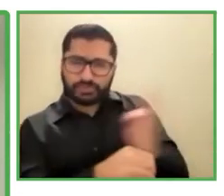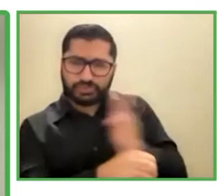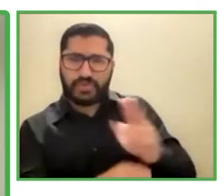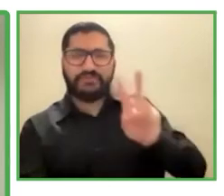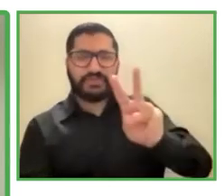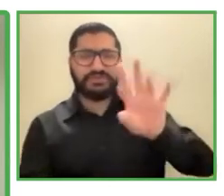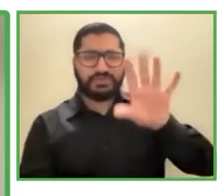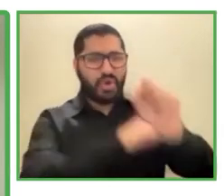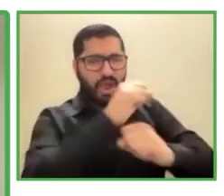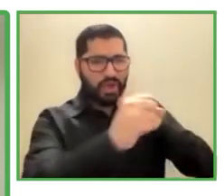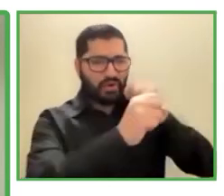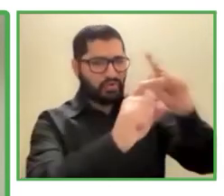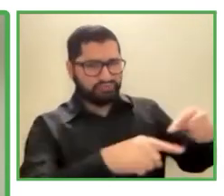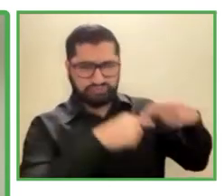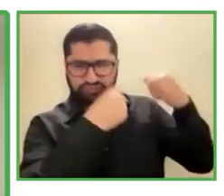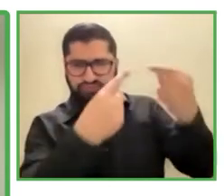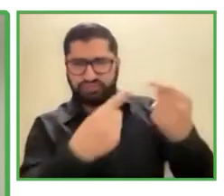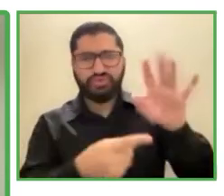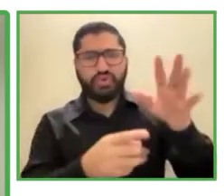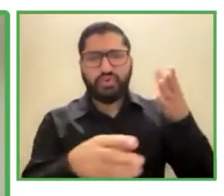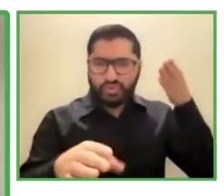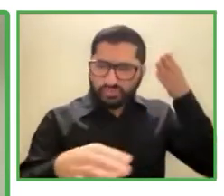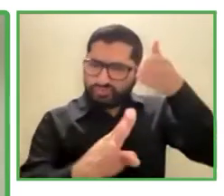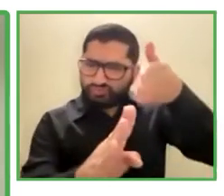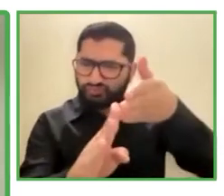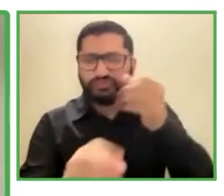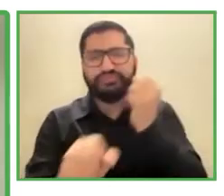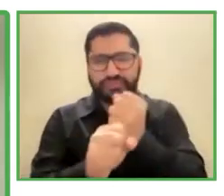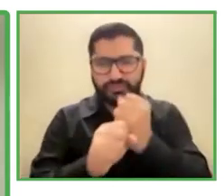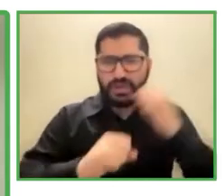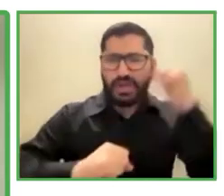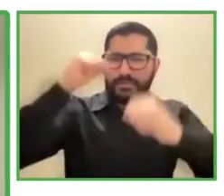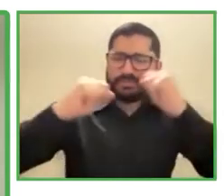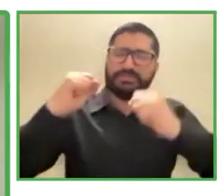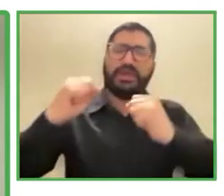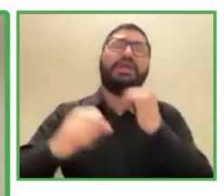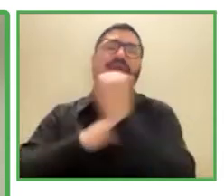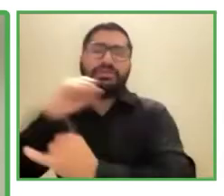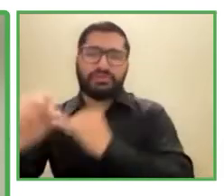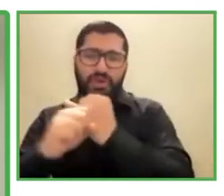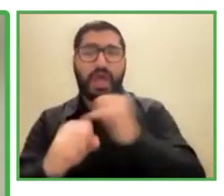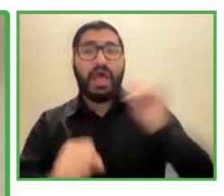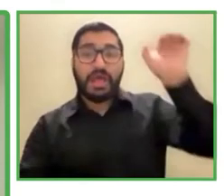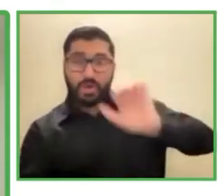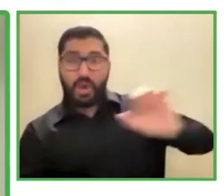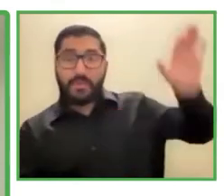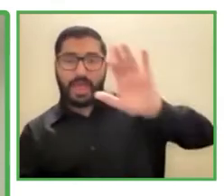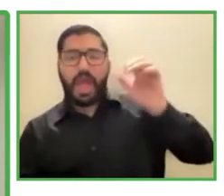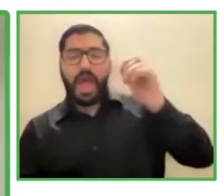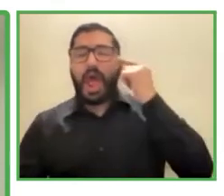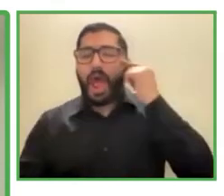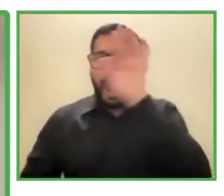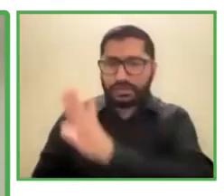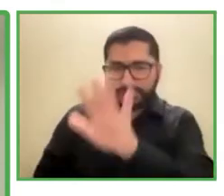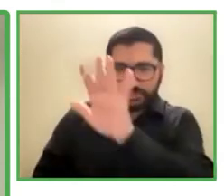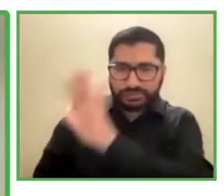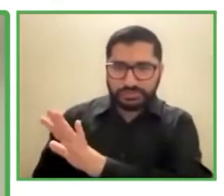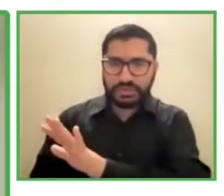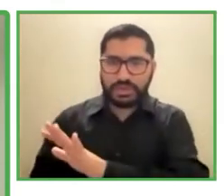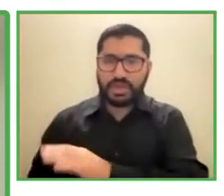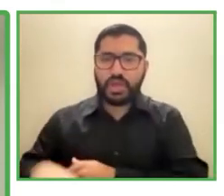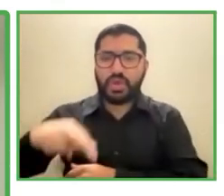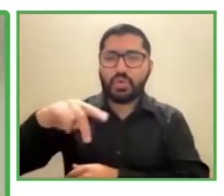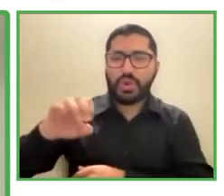importantes empresas multinacionales, en Europa, Asia, Austria, Nueva Zelanda. Su principal campo de trabajo